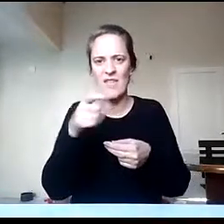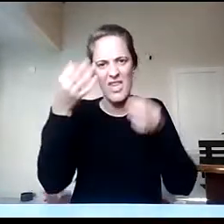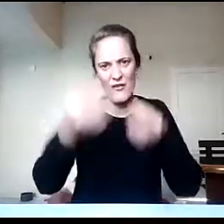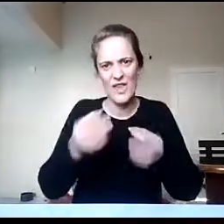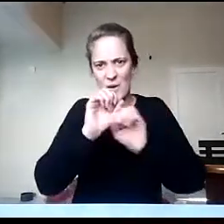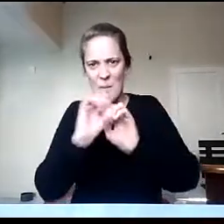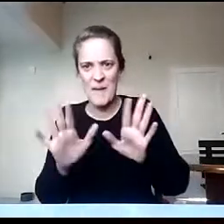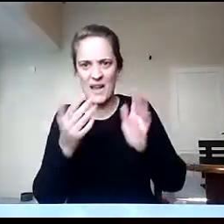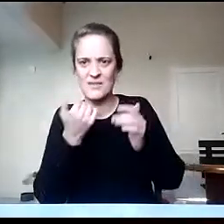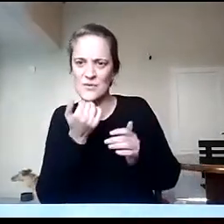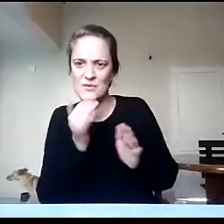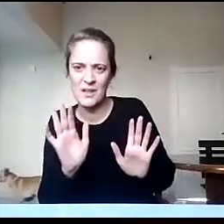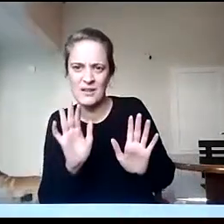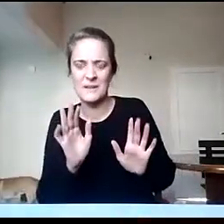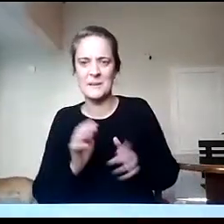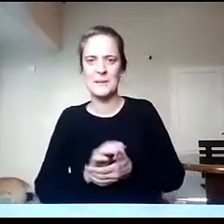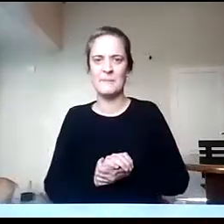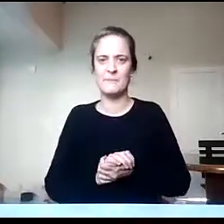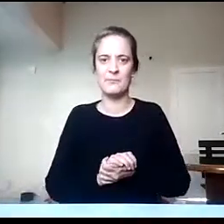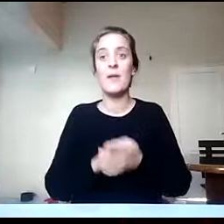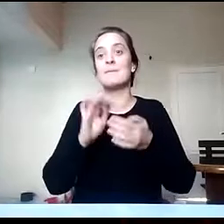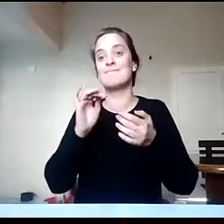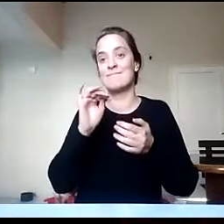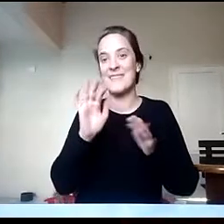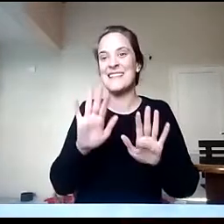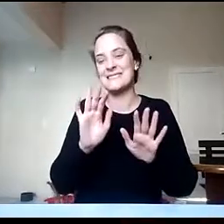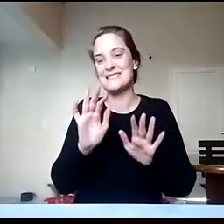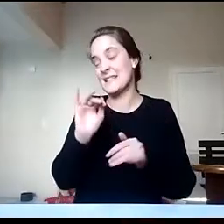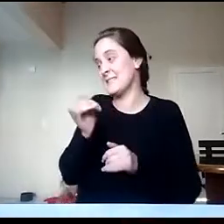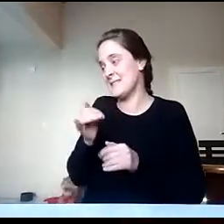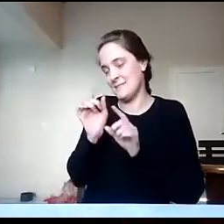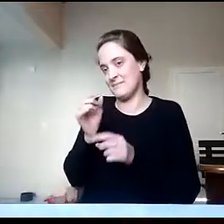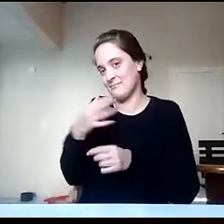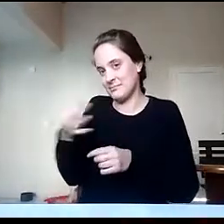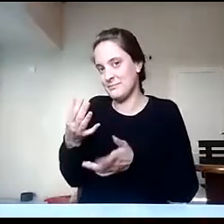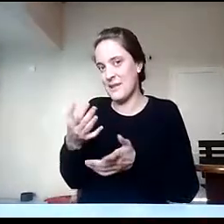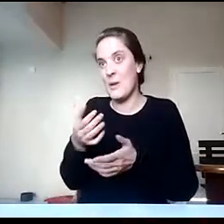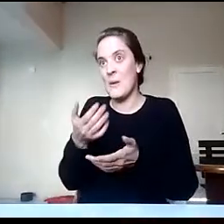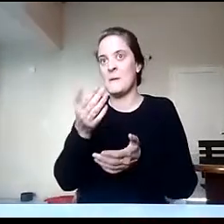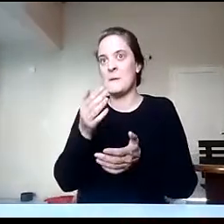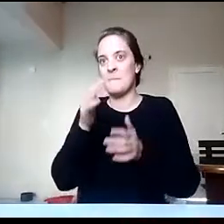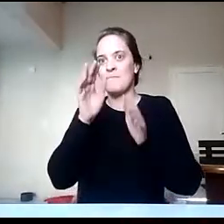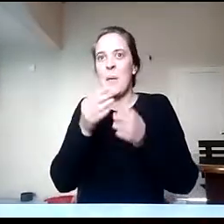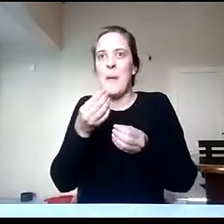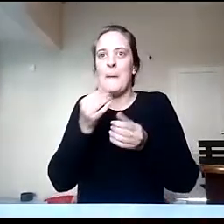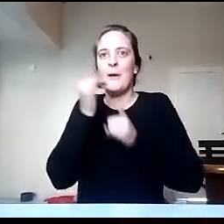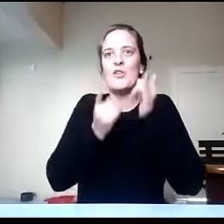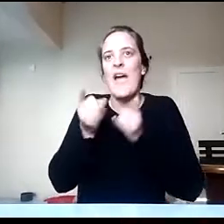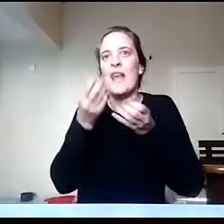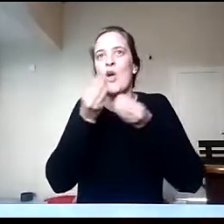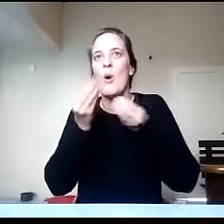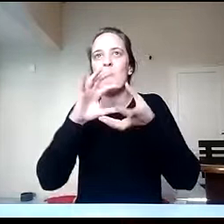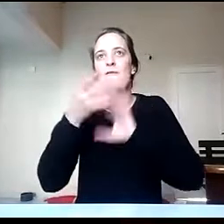Sí, un poco invitarlos, como les decíamos, a pensar diferentes problemáticas, diferentes miradas, poner el acento en algunos temas como